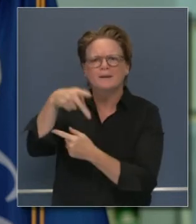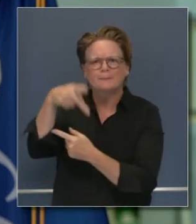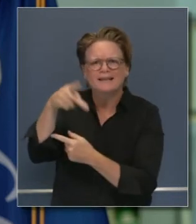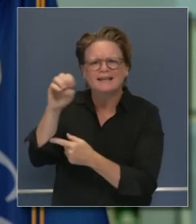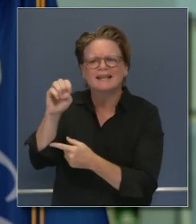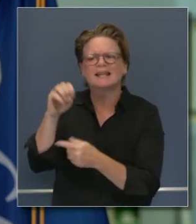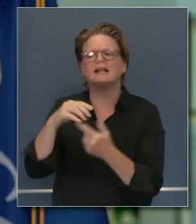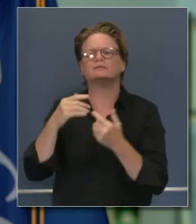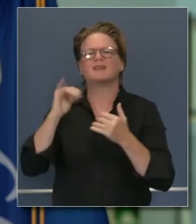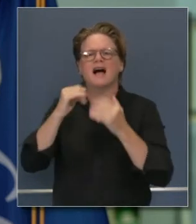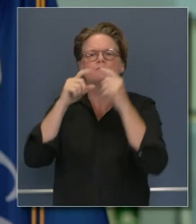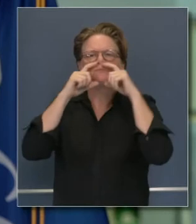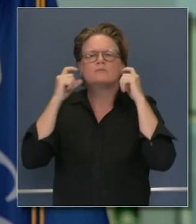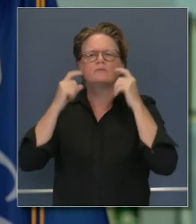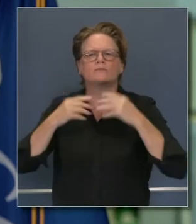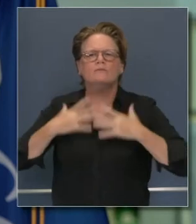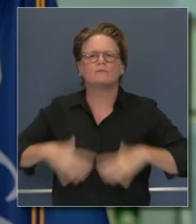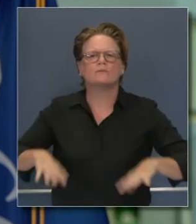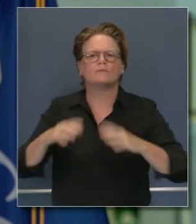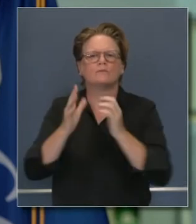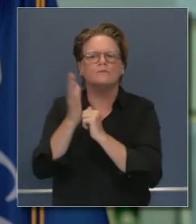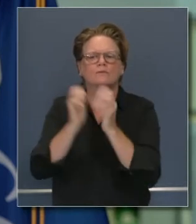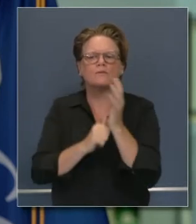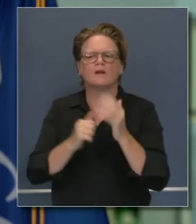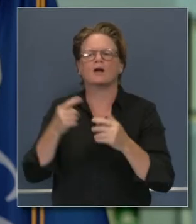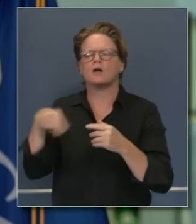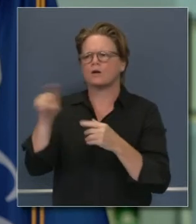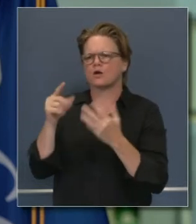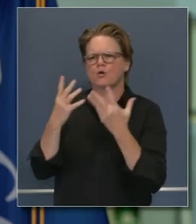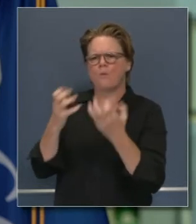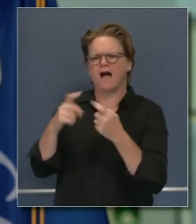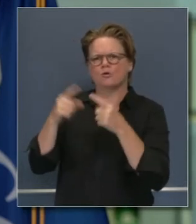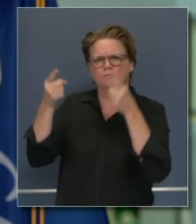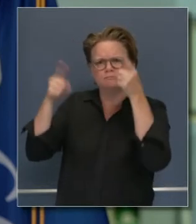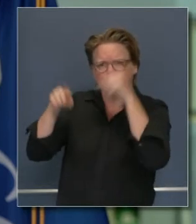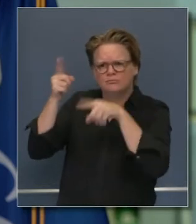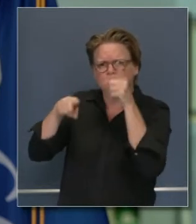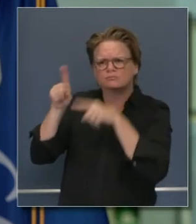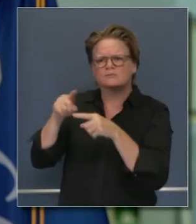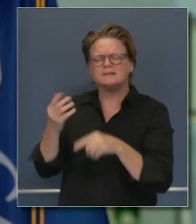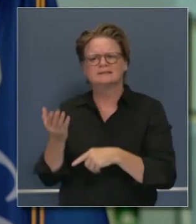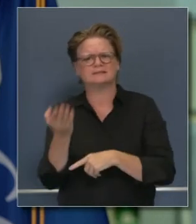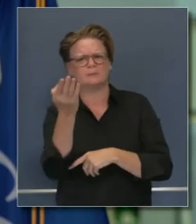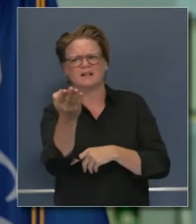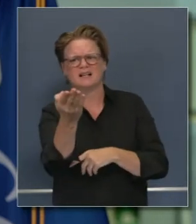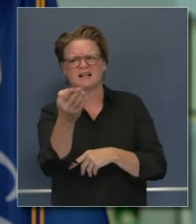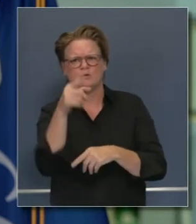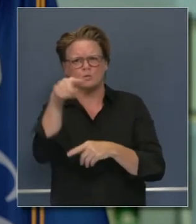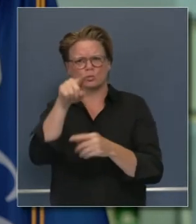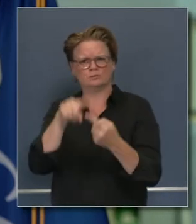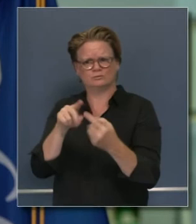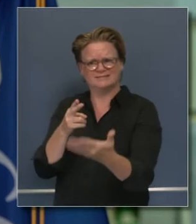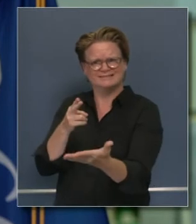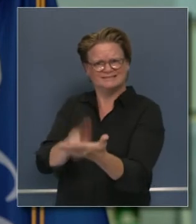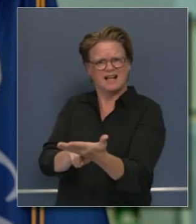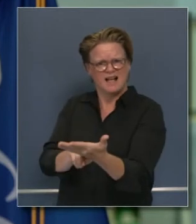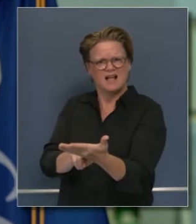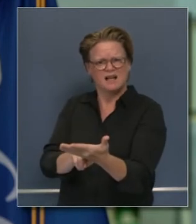acabado que piensa usted que tienen que ver de ellos para superar la pandemia los siguientes días